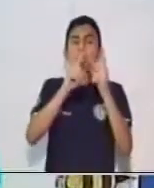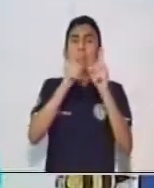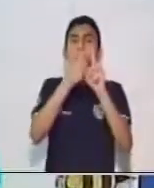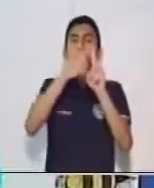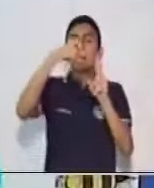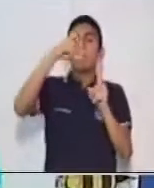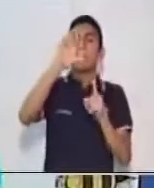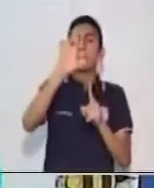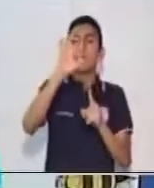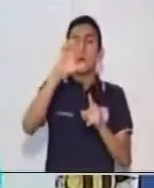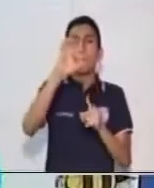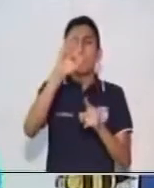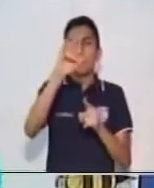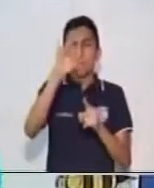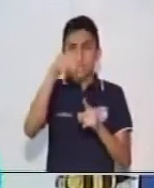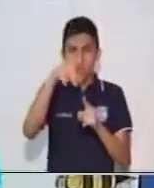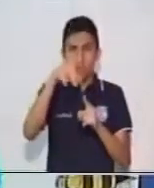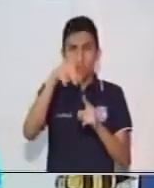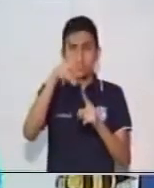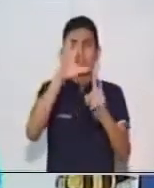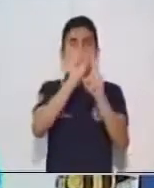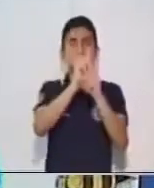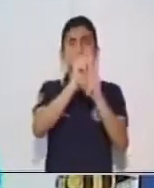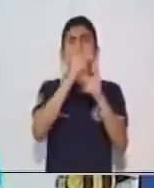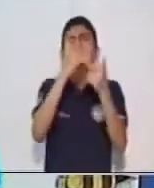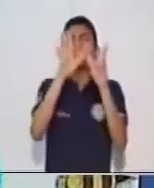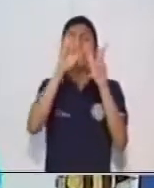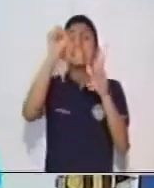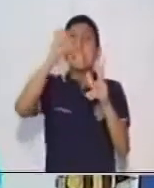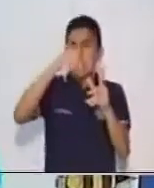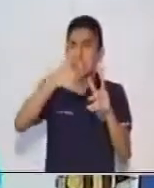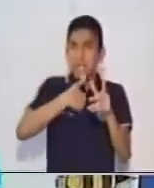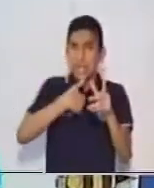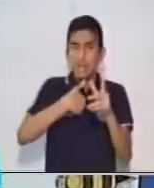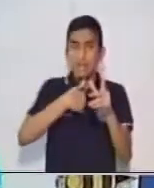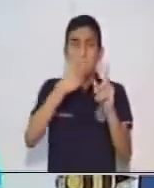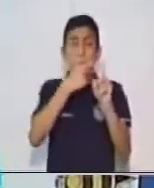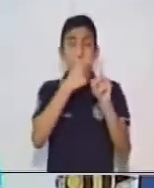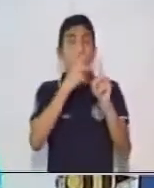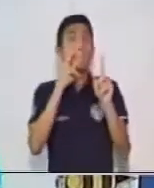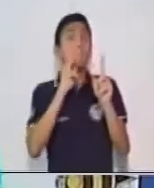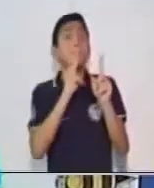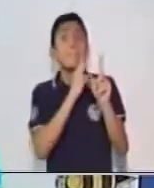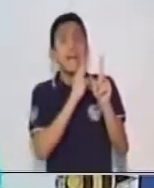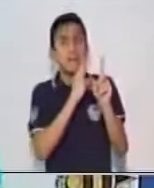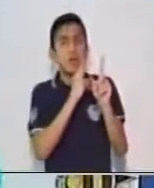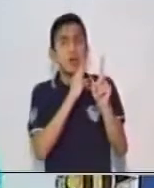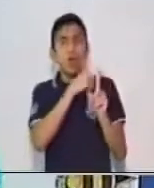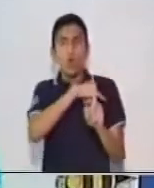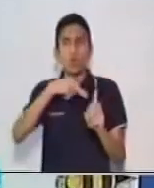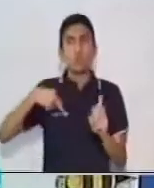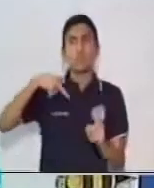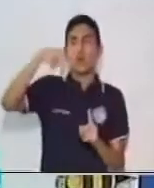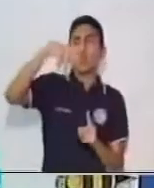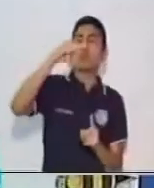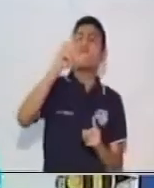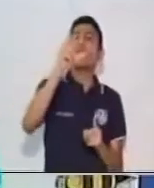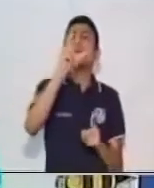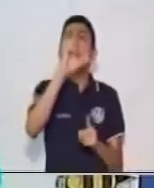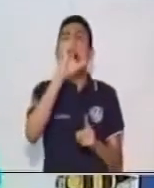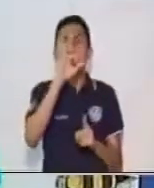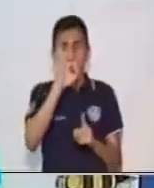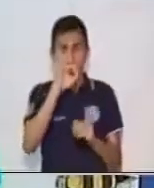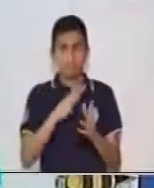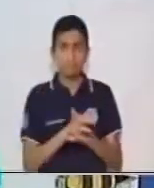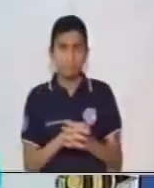proposición, nos damos cuenta que sí existe un verbo, que es nuestro núcleo del predicado, y